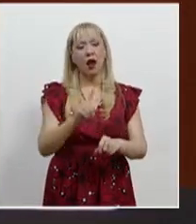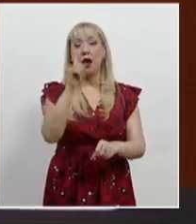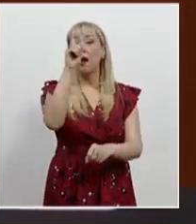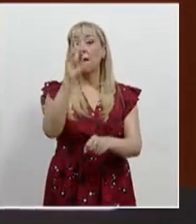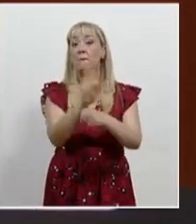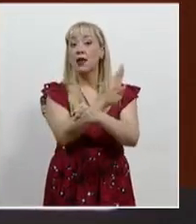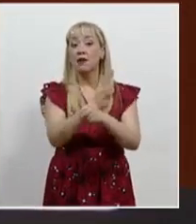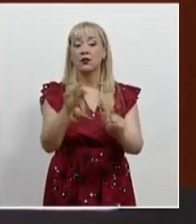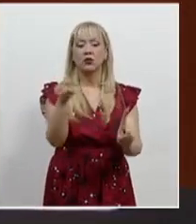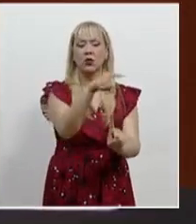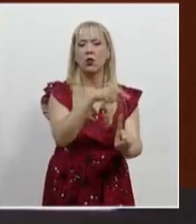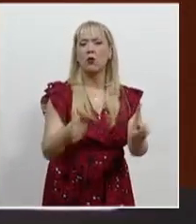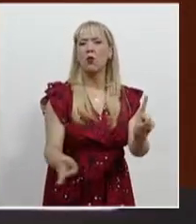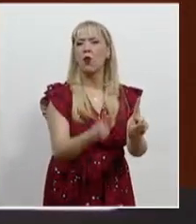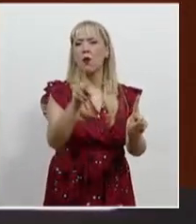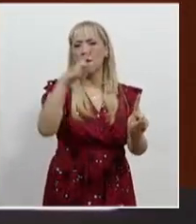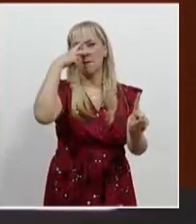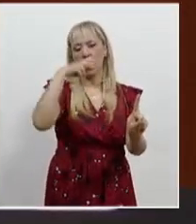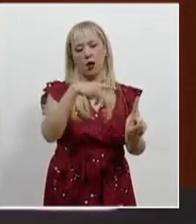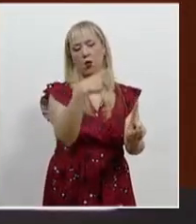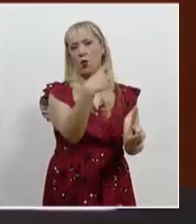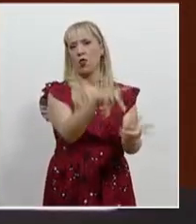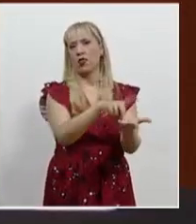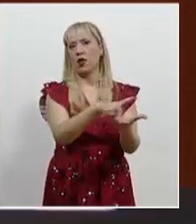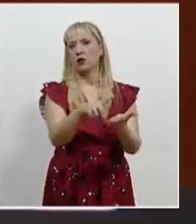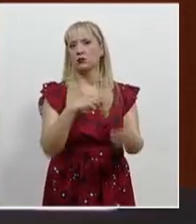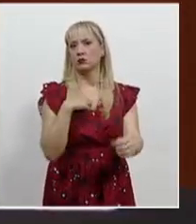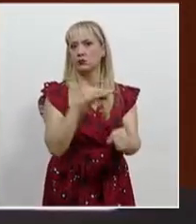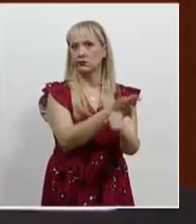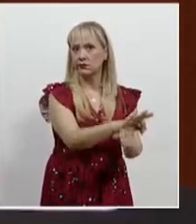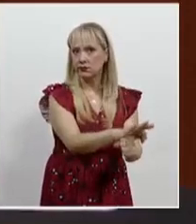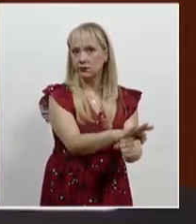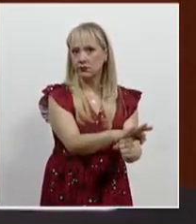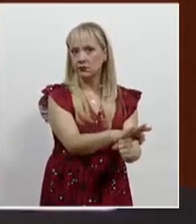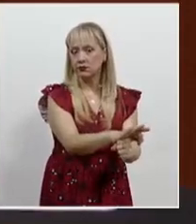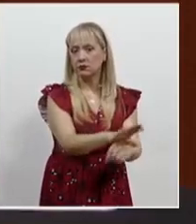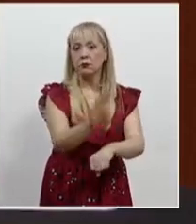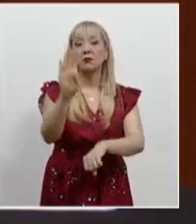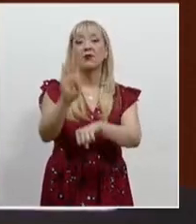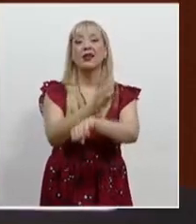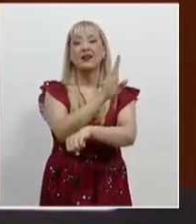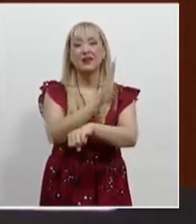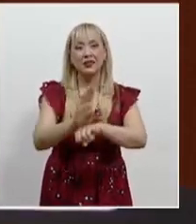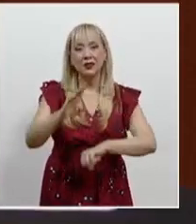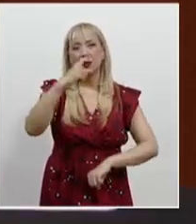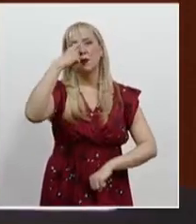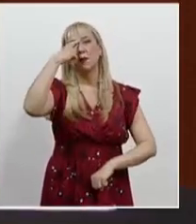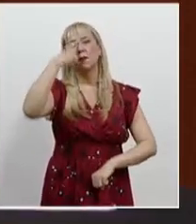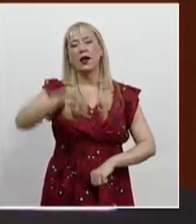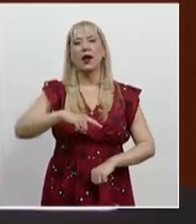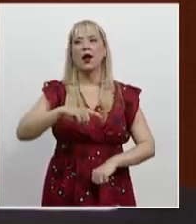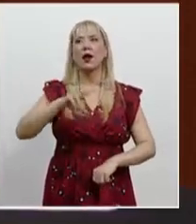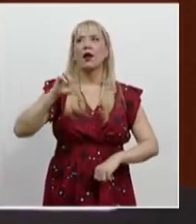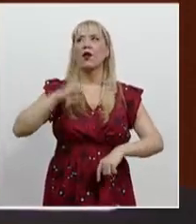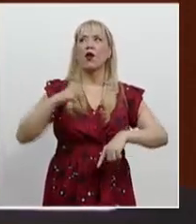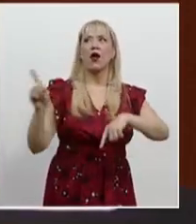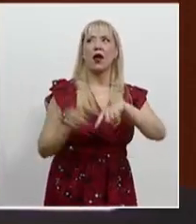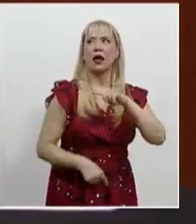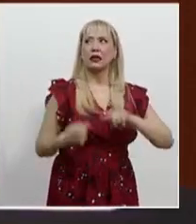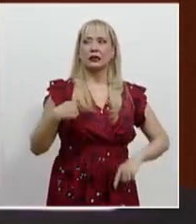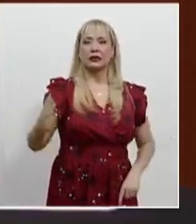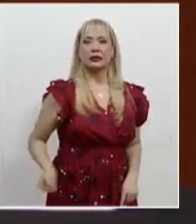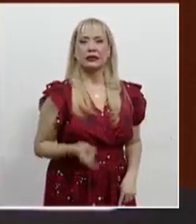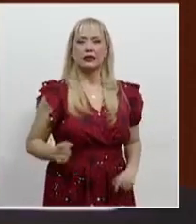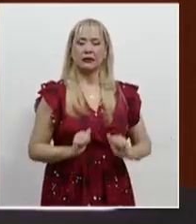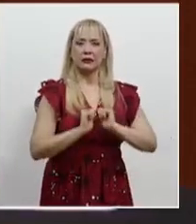de México como un derecho que les pertenece. Los beneficios de seguridad, de inamovilidad y de todas